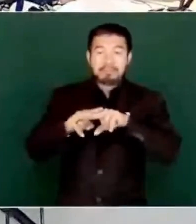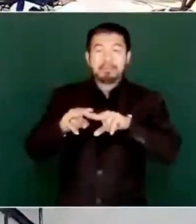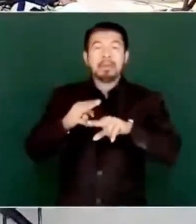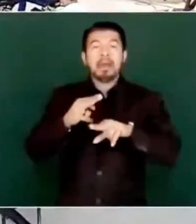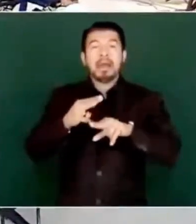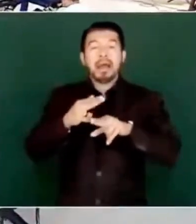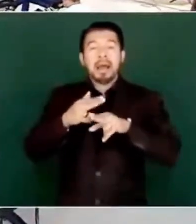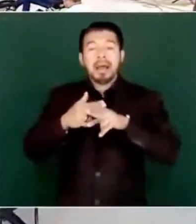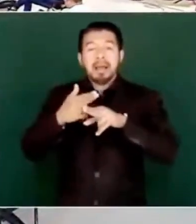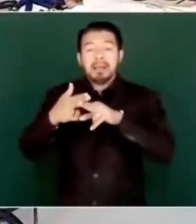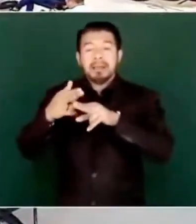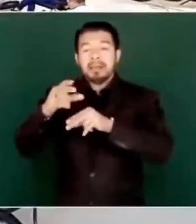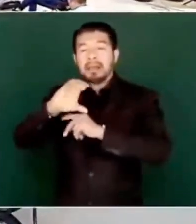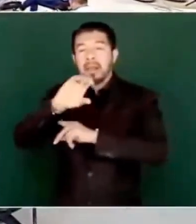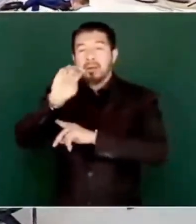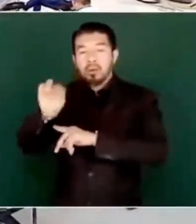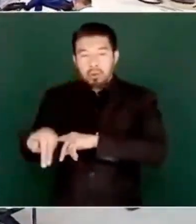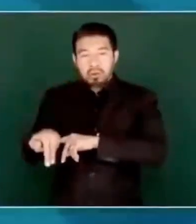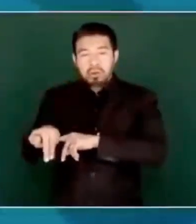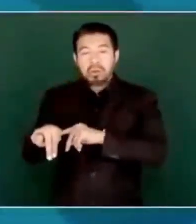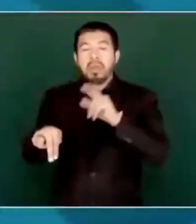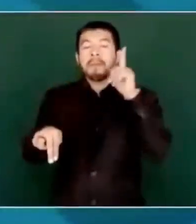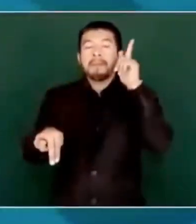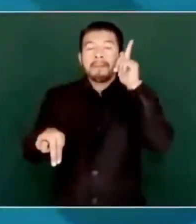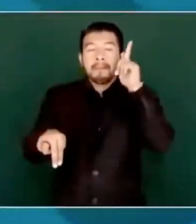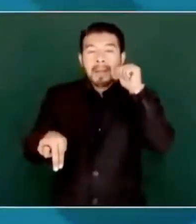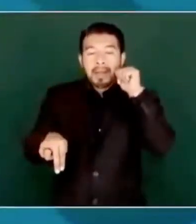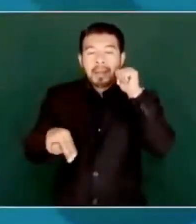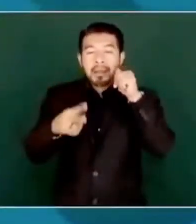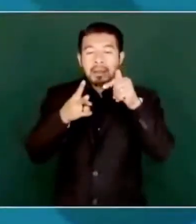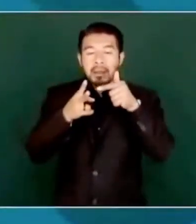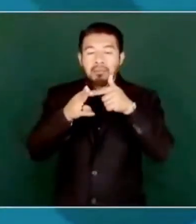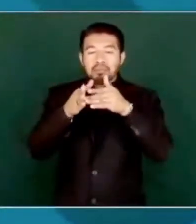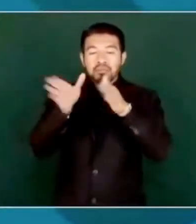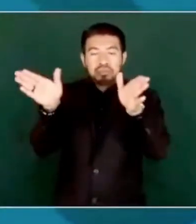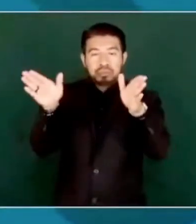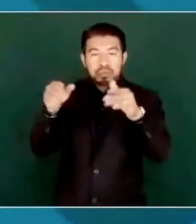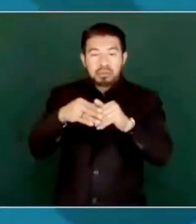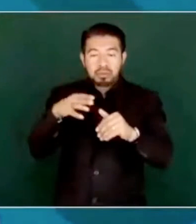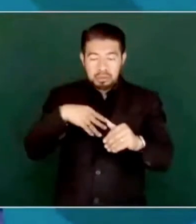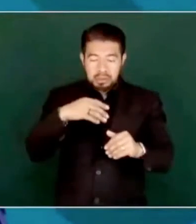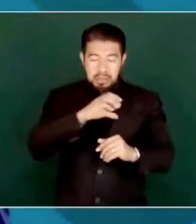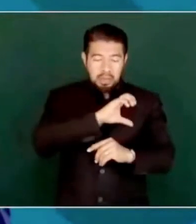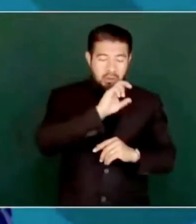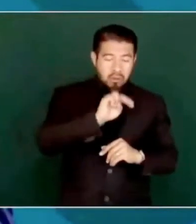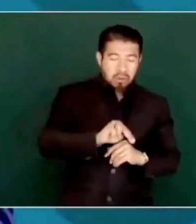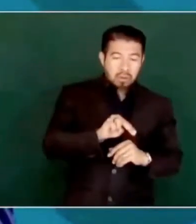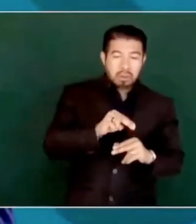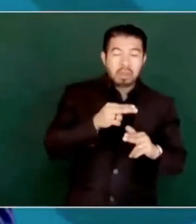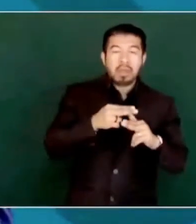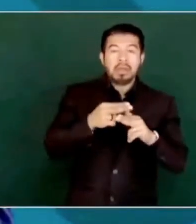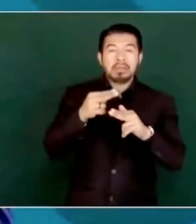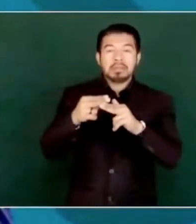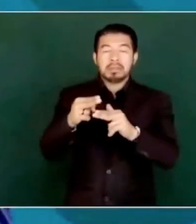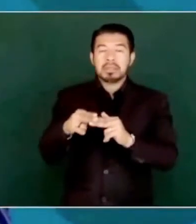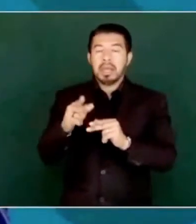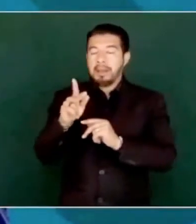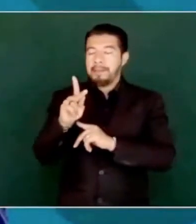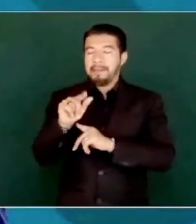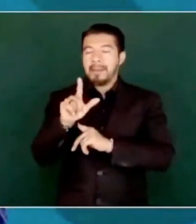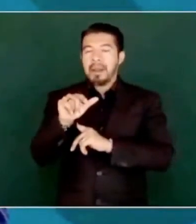Y mañana inauguramos el tramo de Cancún a Playa del Carmen,